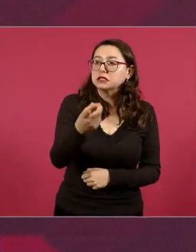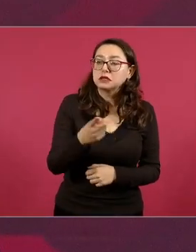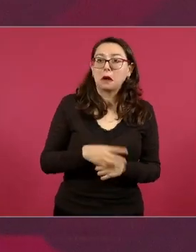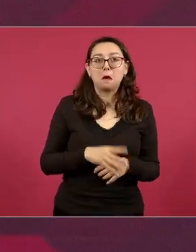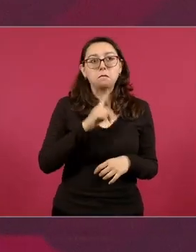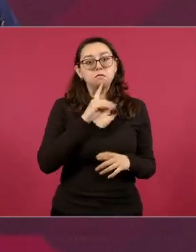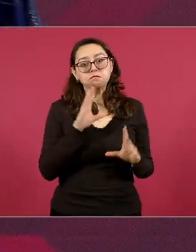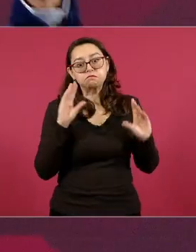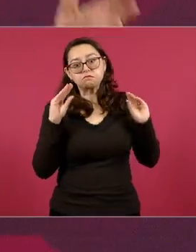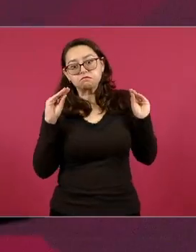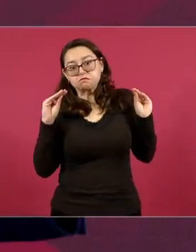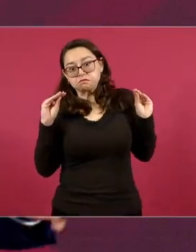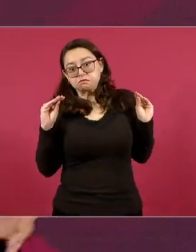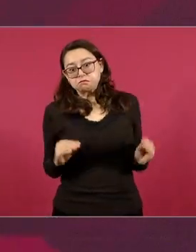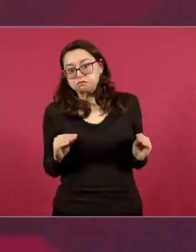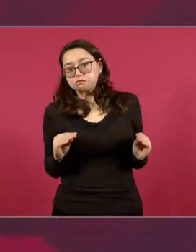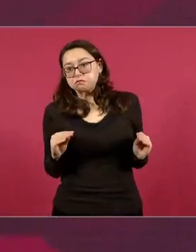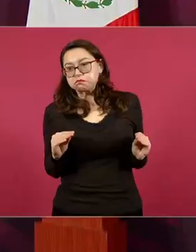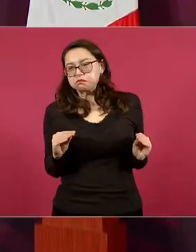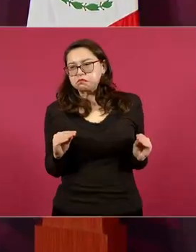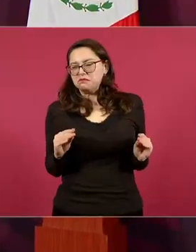pero se quedan callados